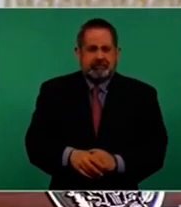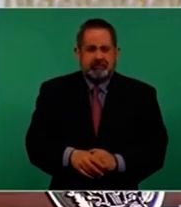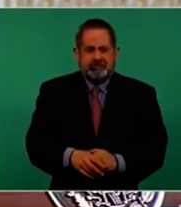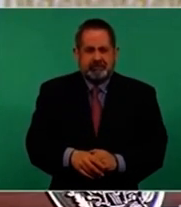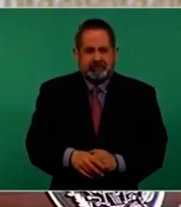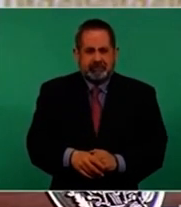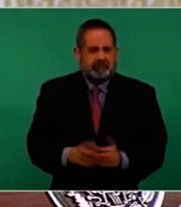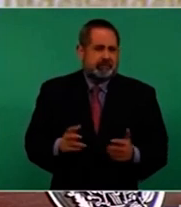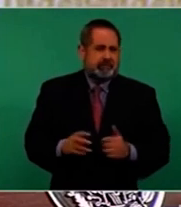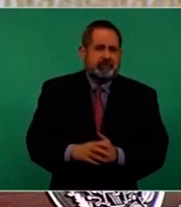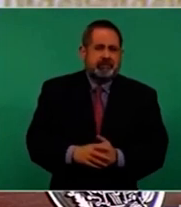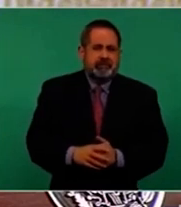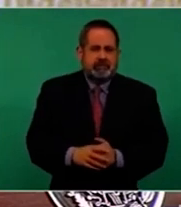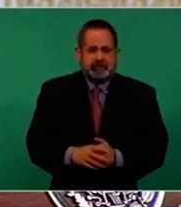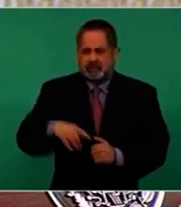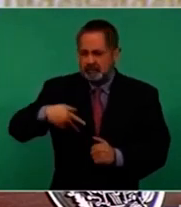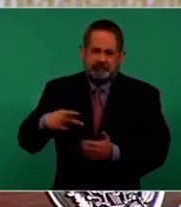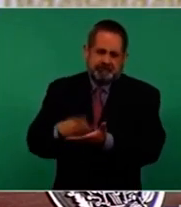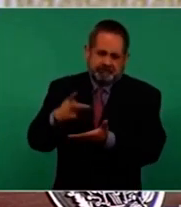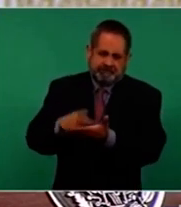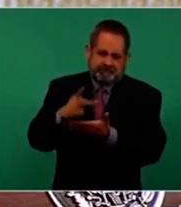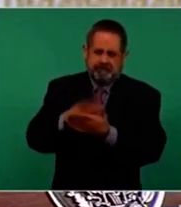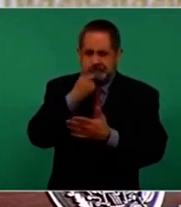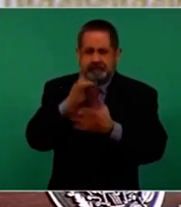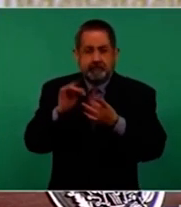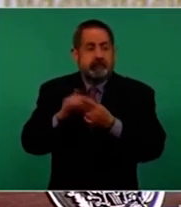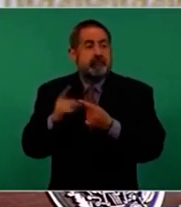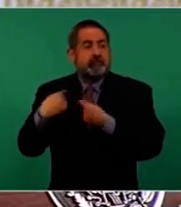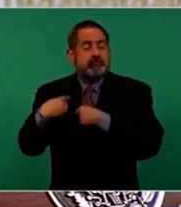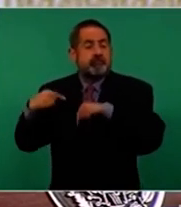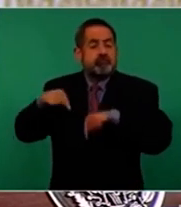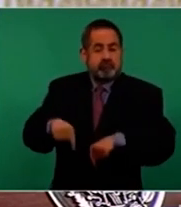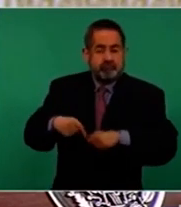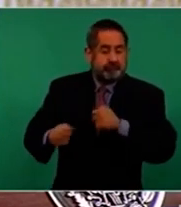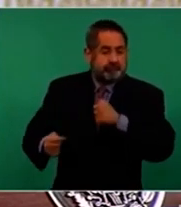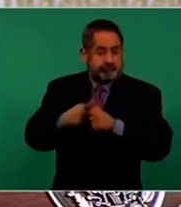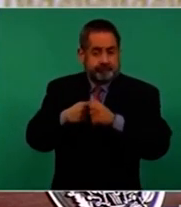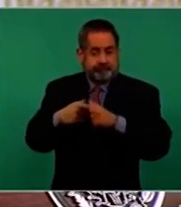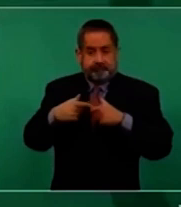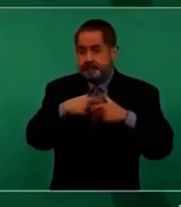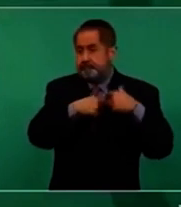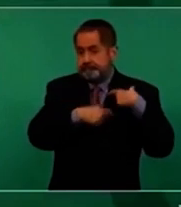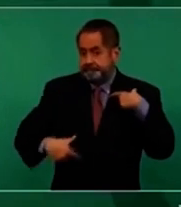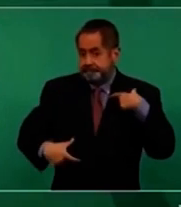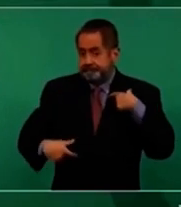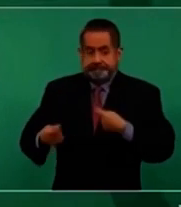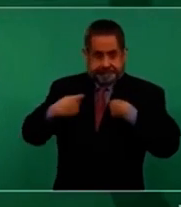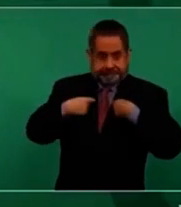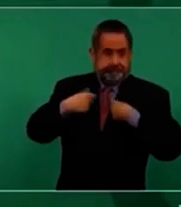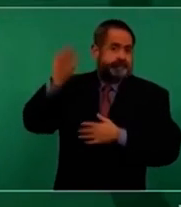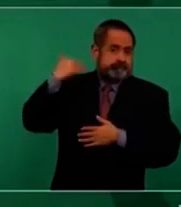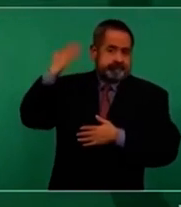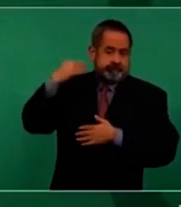Ya lo he dicho, cuando llegamos nosotros, la presidencia de la república